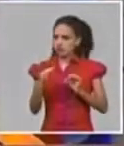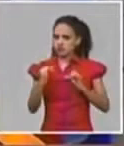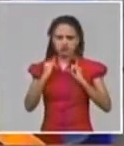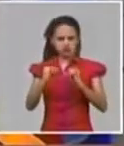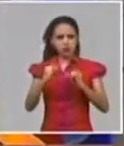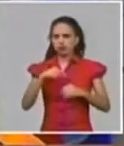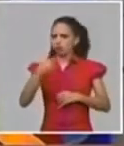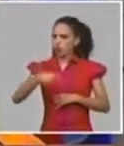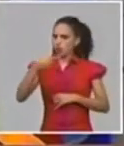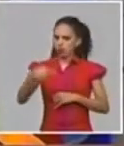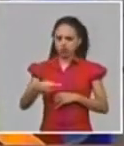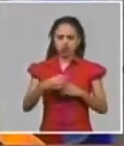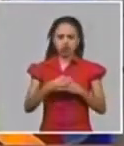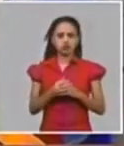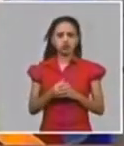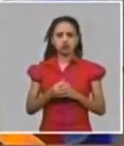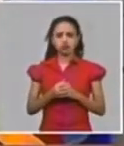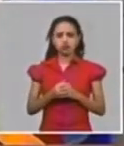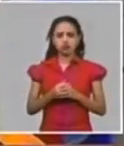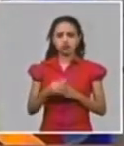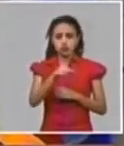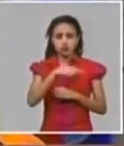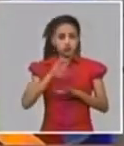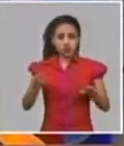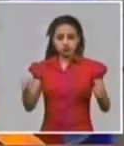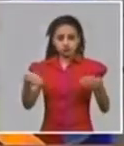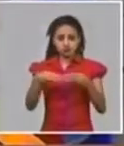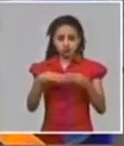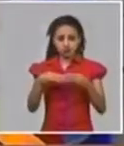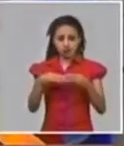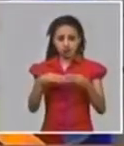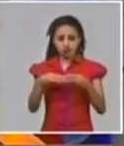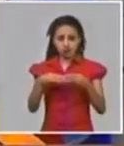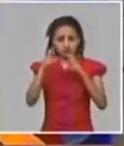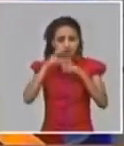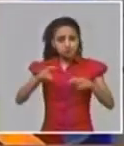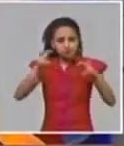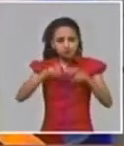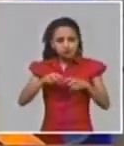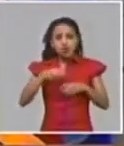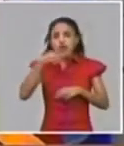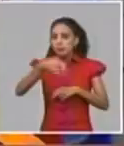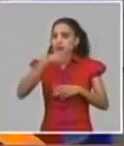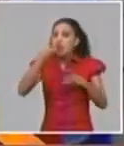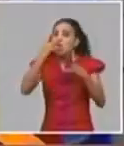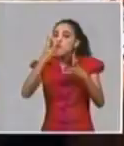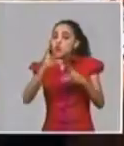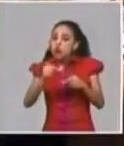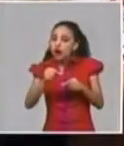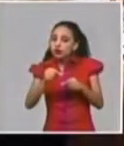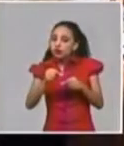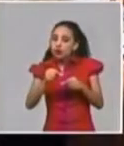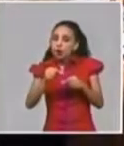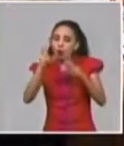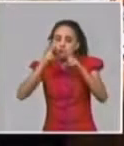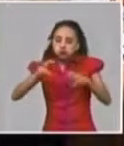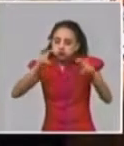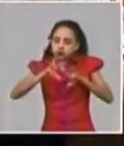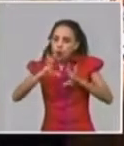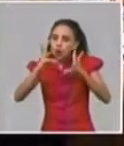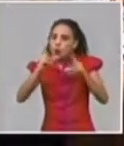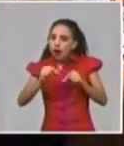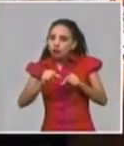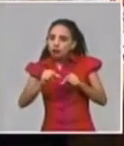siempre trataremos de terminar el estudio decir cuántos de ellos fueron diagnosticados por la investigación pero